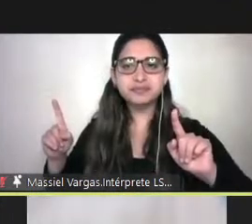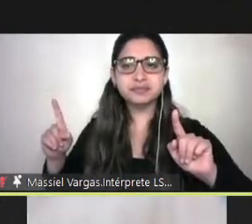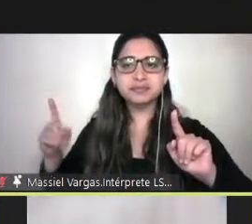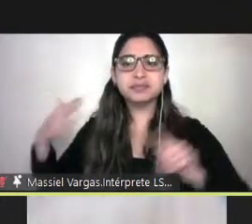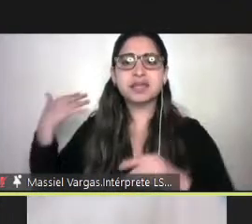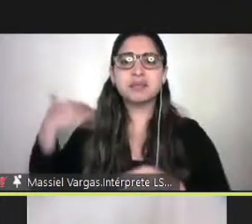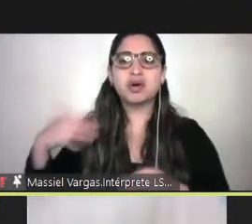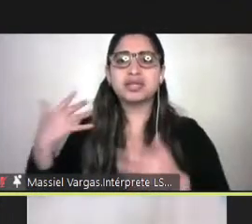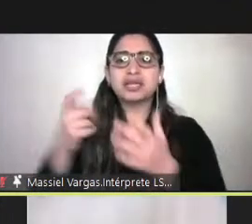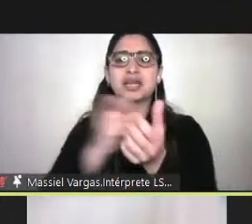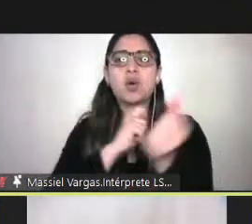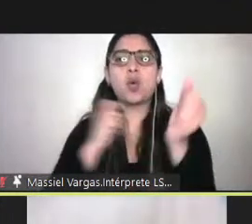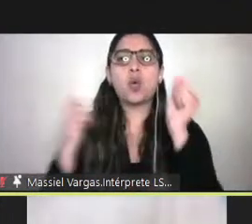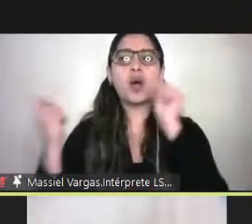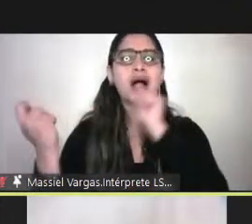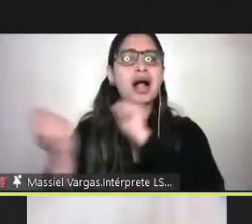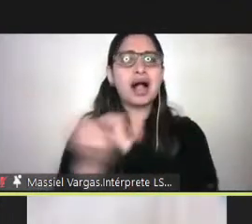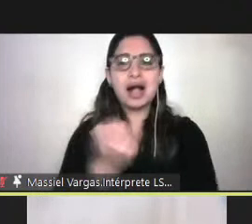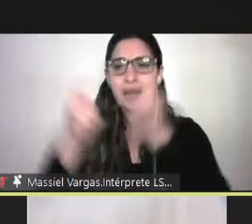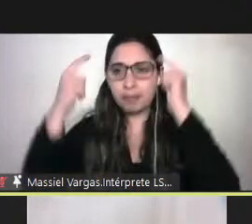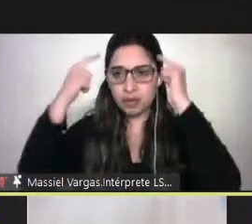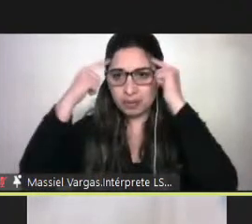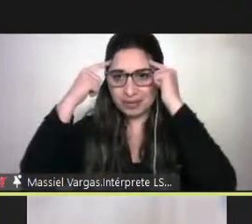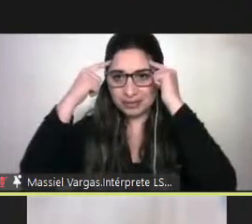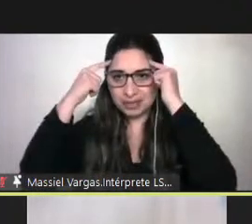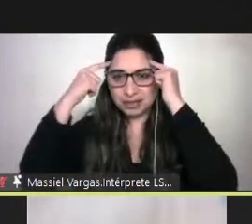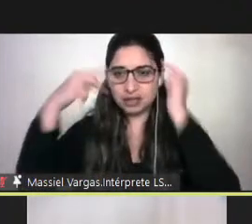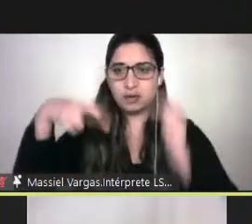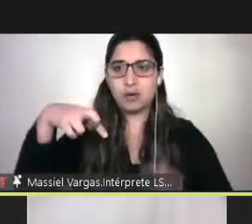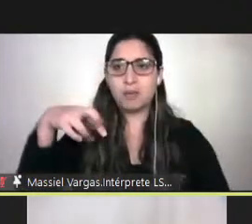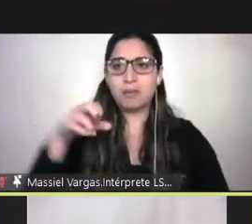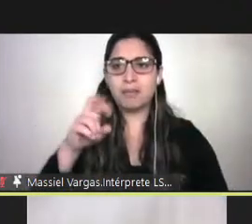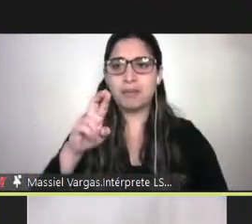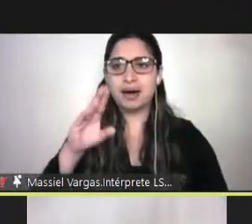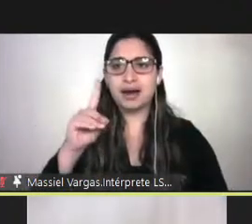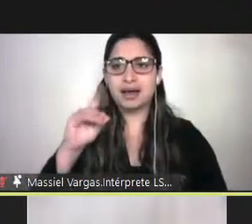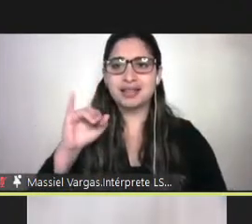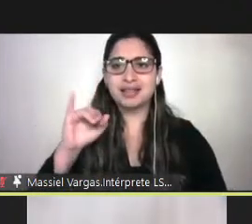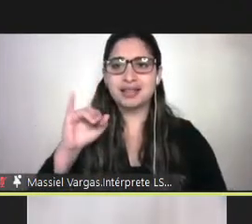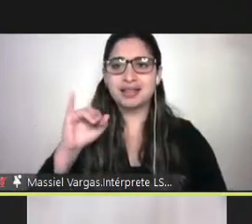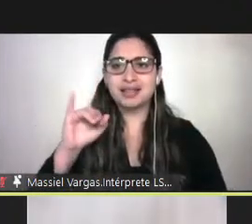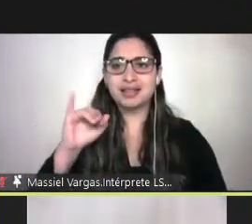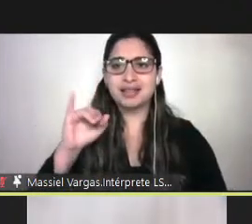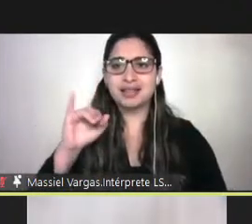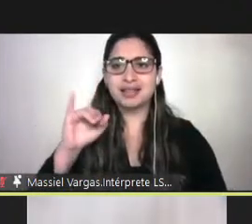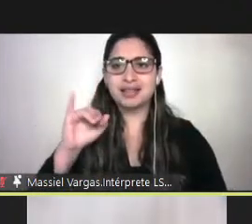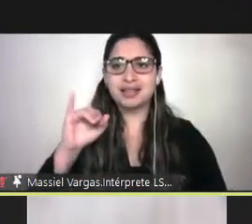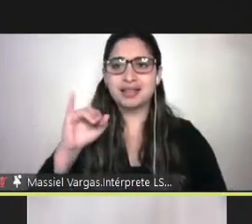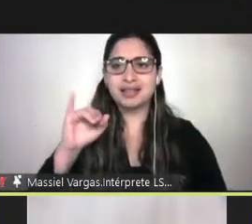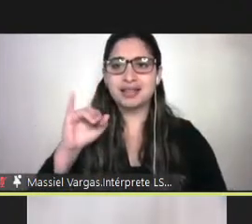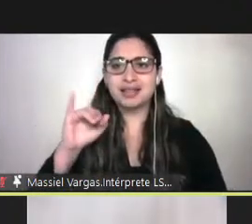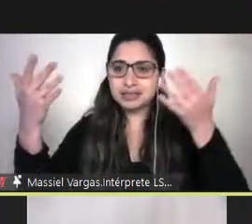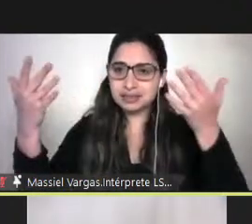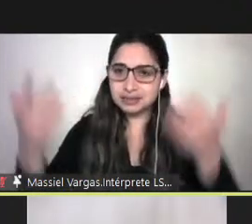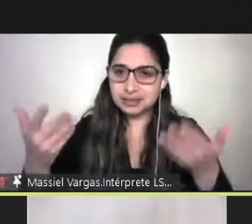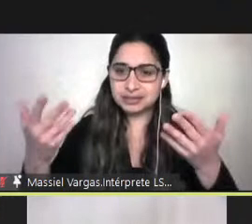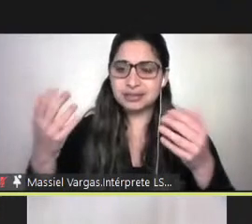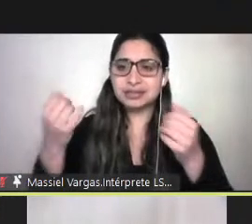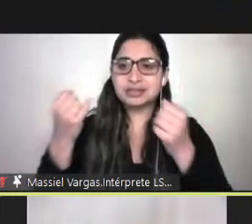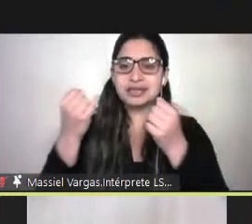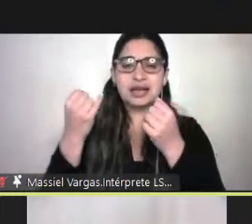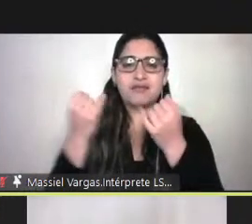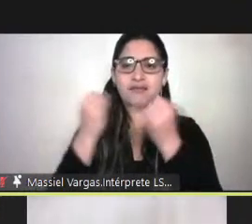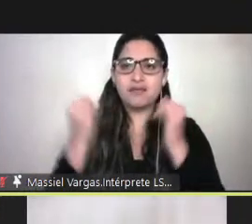muy específicamente nos decían las expositoras anteriores entonces con este piso y con este paraguas que ya nos